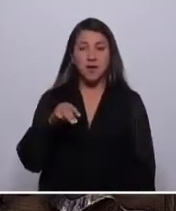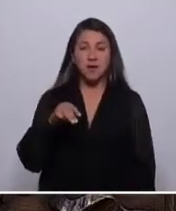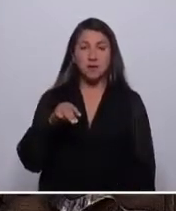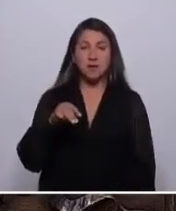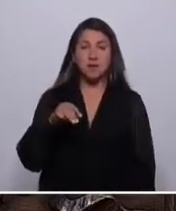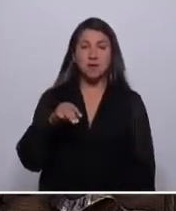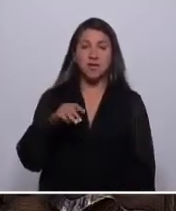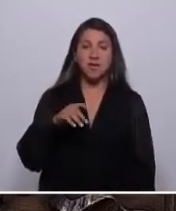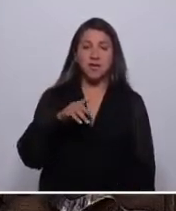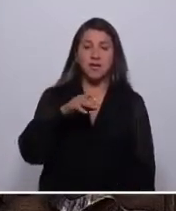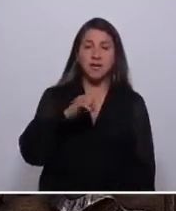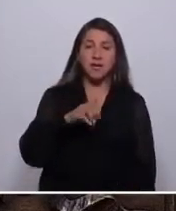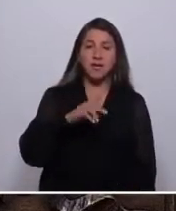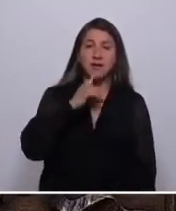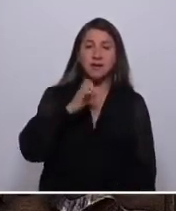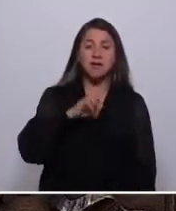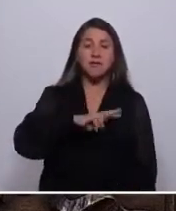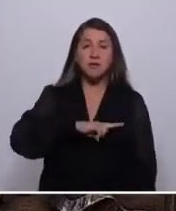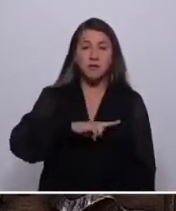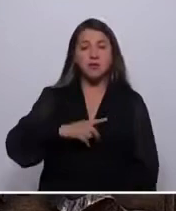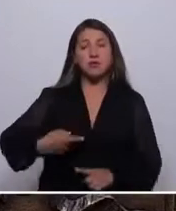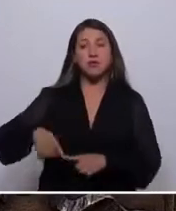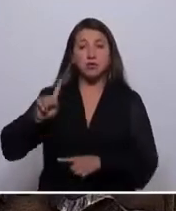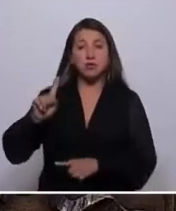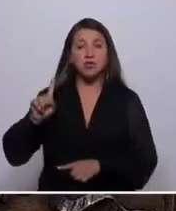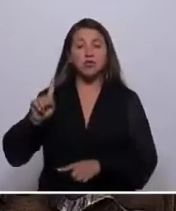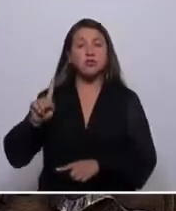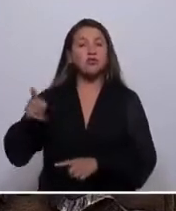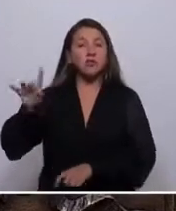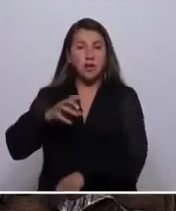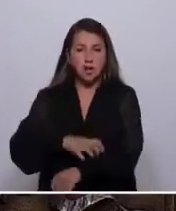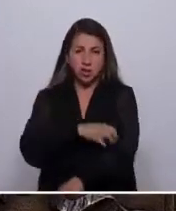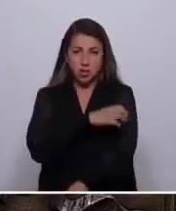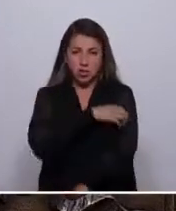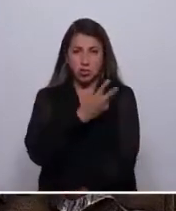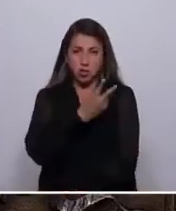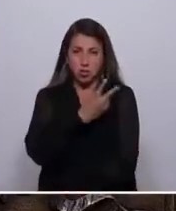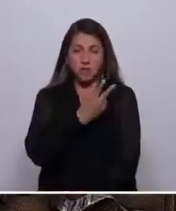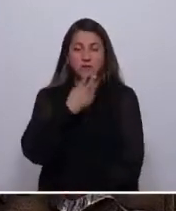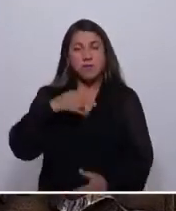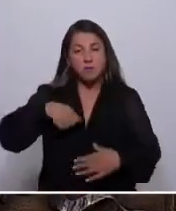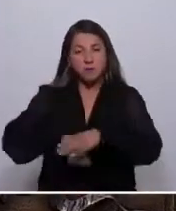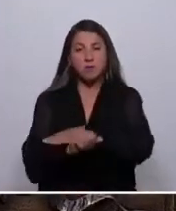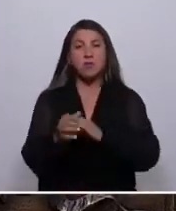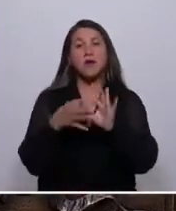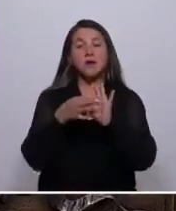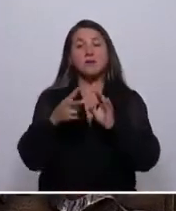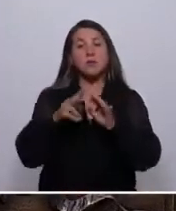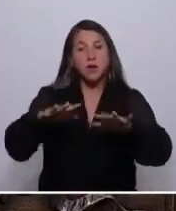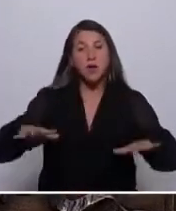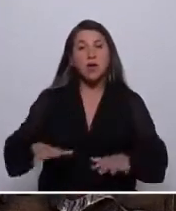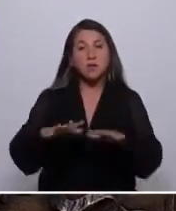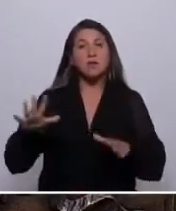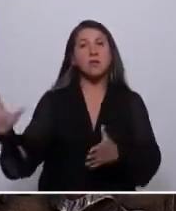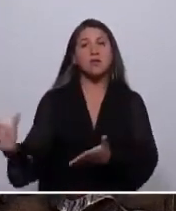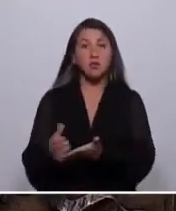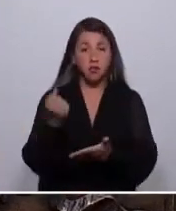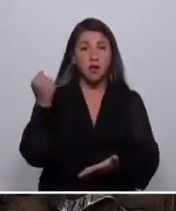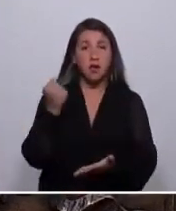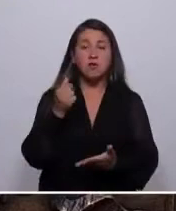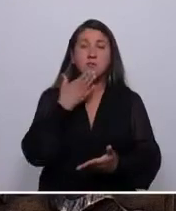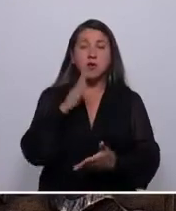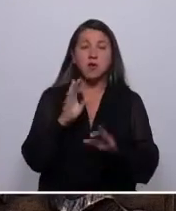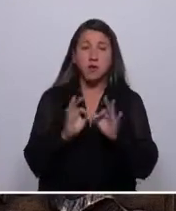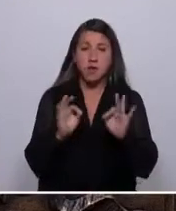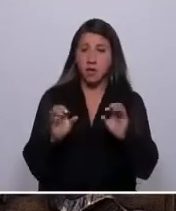pampino, de la oficina salitrera Vergara. Gracias a sus esfuerzos, lograron darme una mejor educación